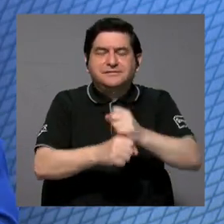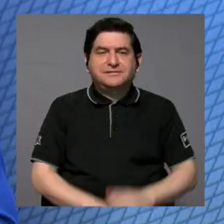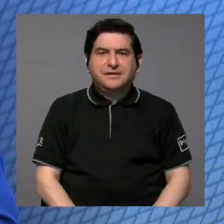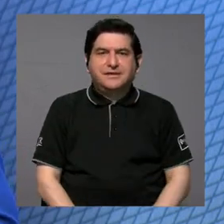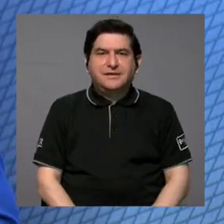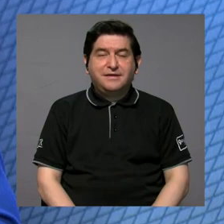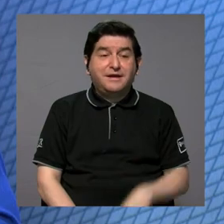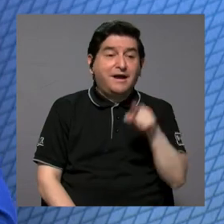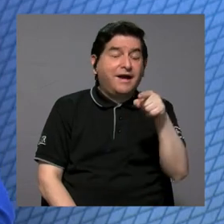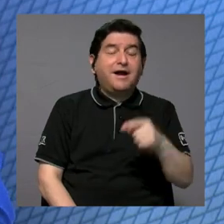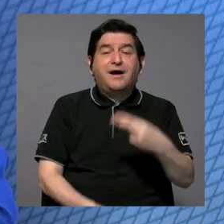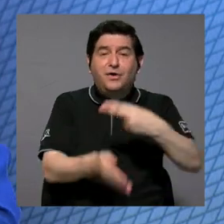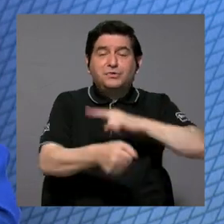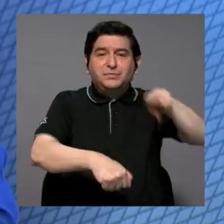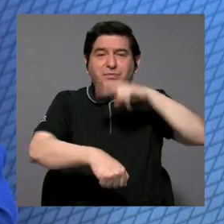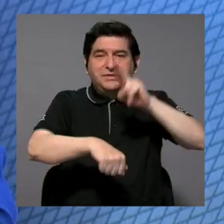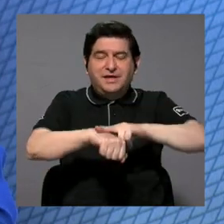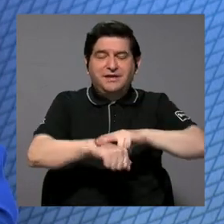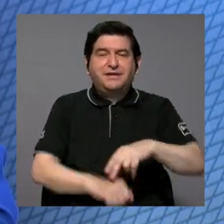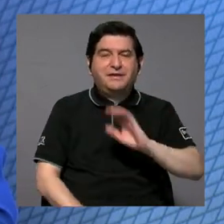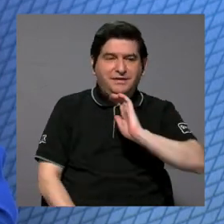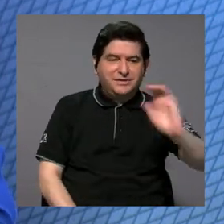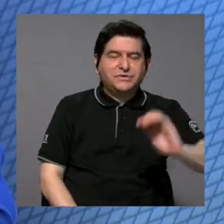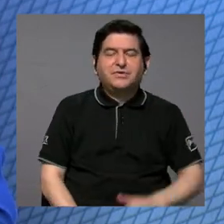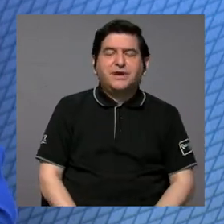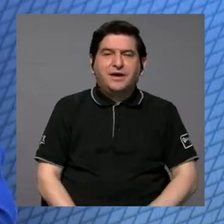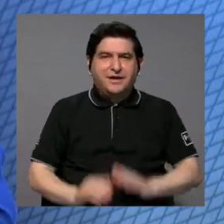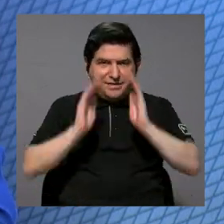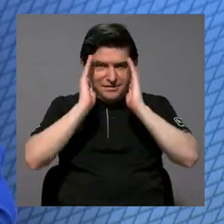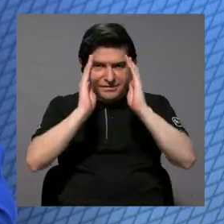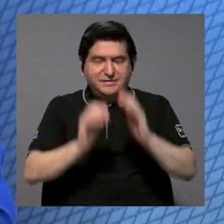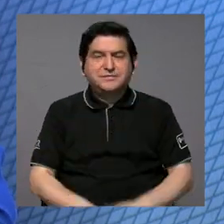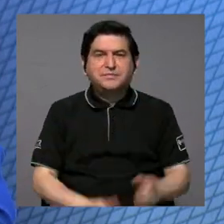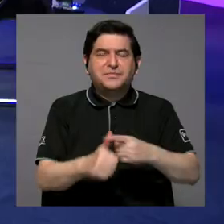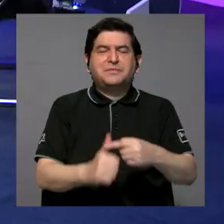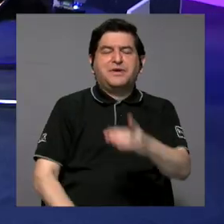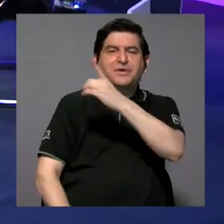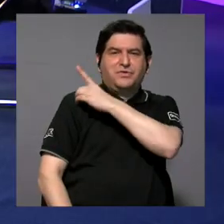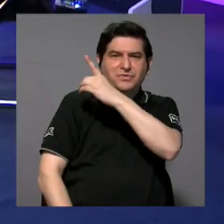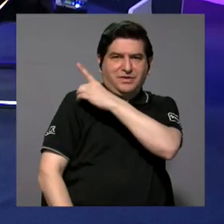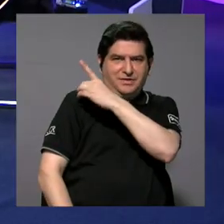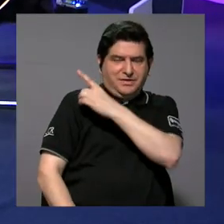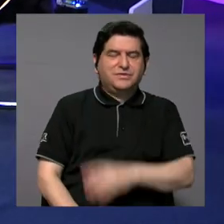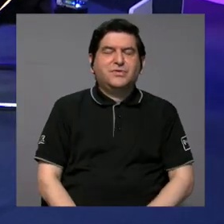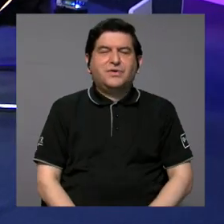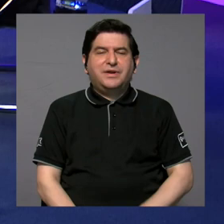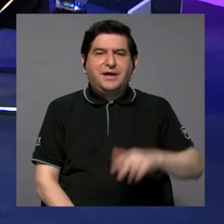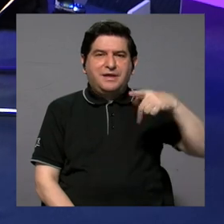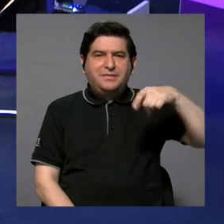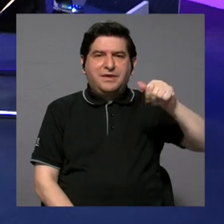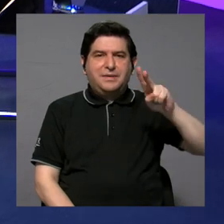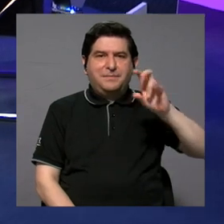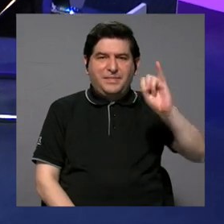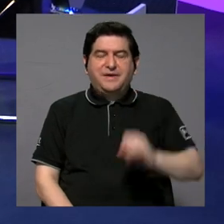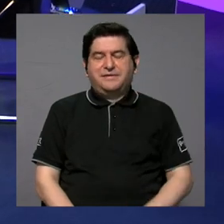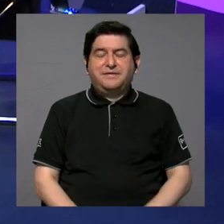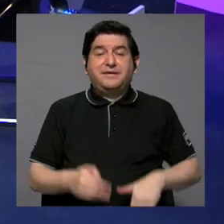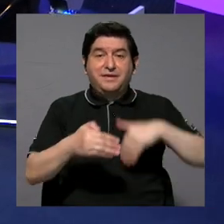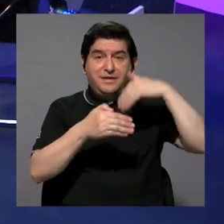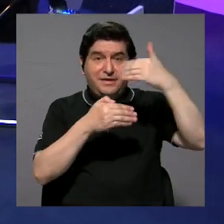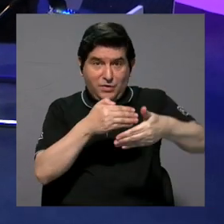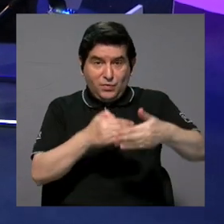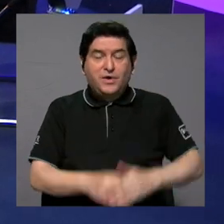al Hospital Nacional de Niños, ¿verdad? La llamada primera fue de la directora ejecutiva del patronato, María Luz Gutiérrez, que después pasó a ser miembro del